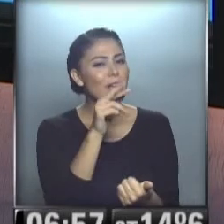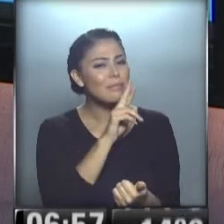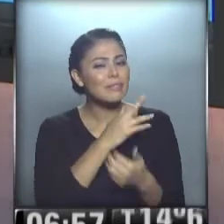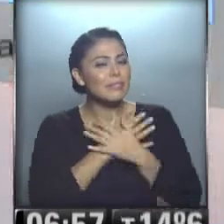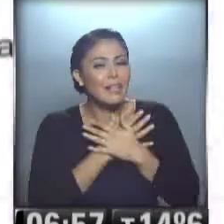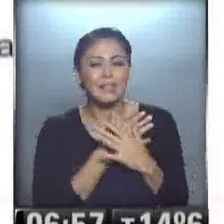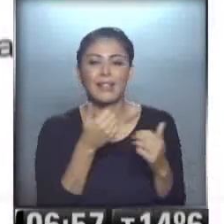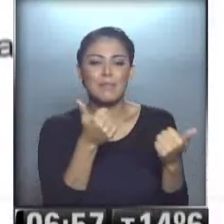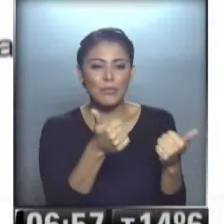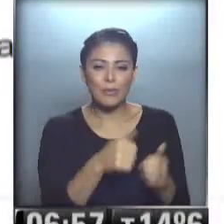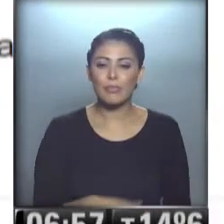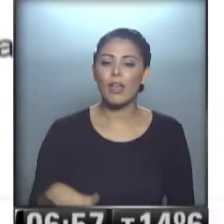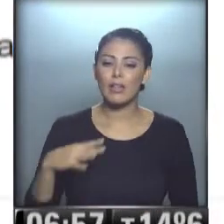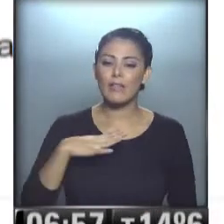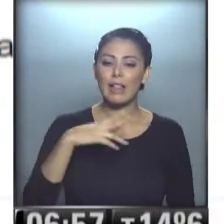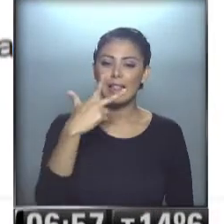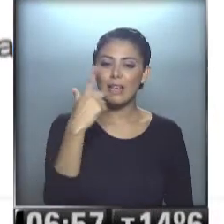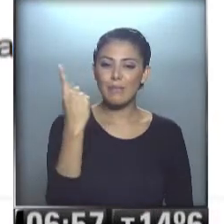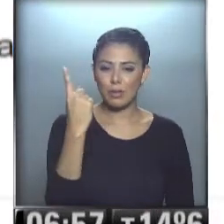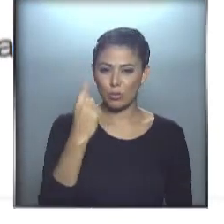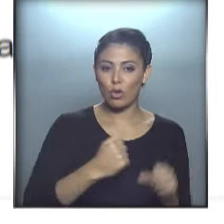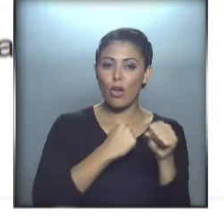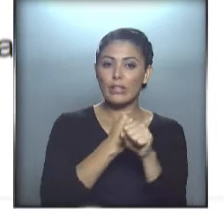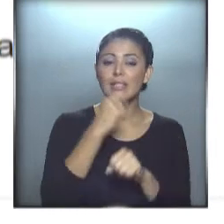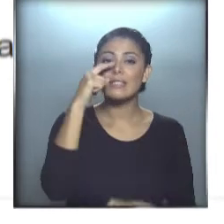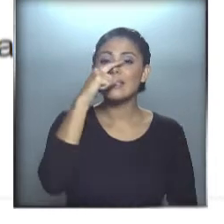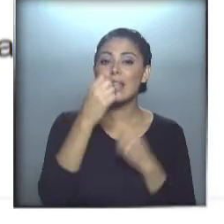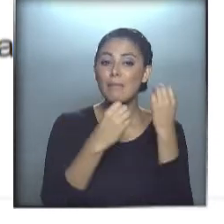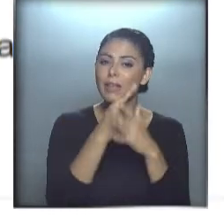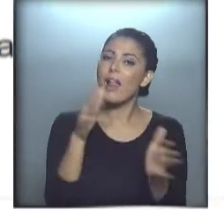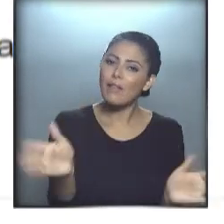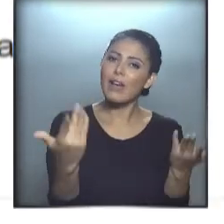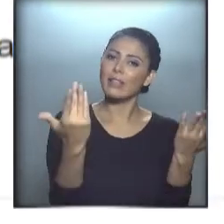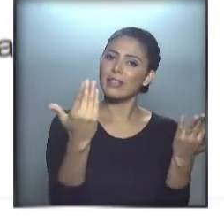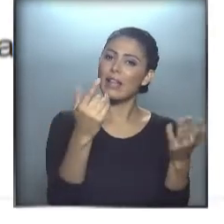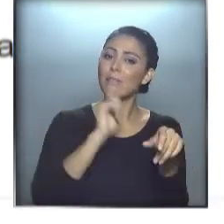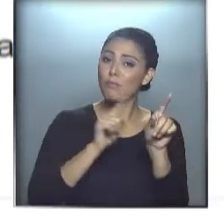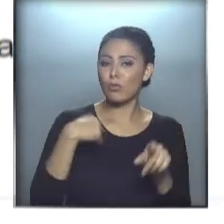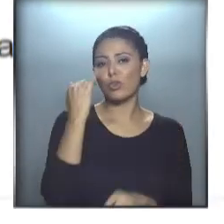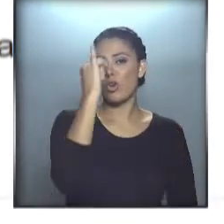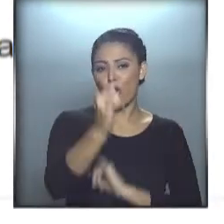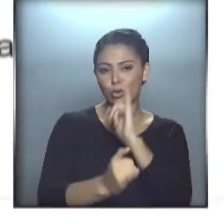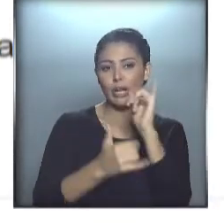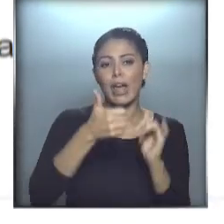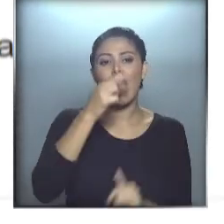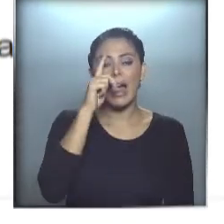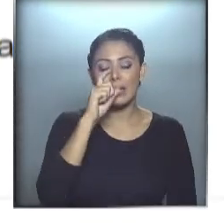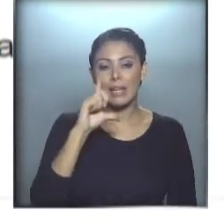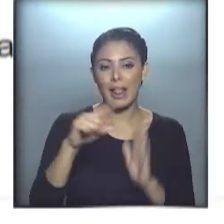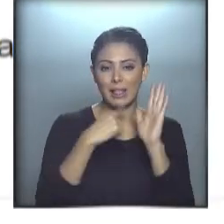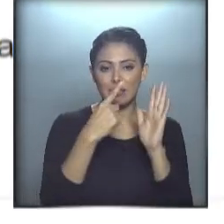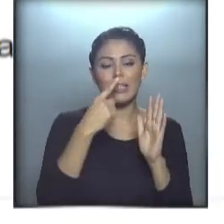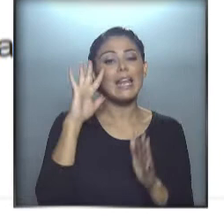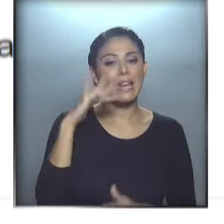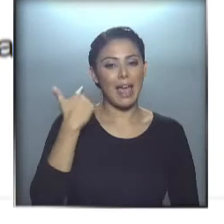querida, excelente! Cuando faltan tres minutos... ...para las siete de la mañana... ...levantate mientras te contamos... ...que Ariel Michelli Bruso... ...dice